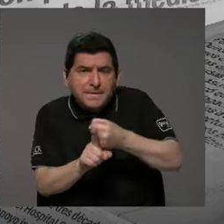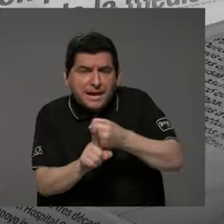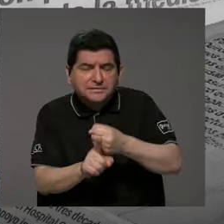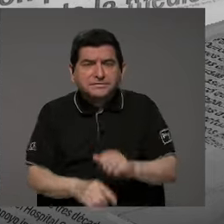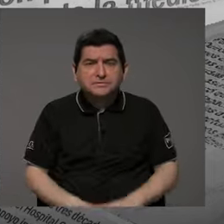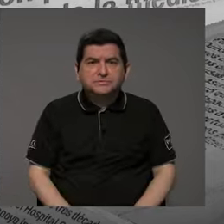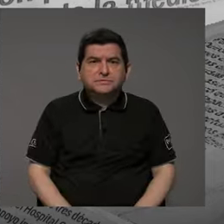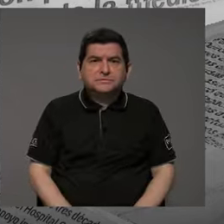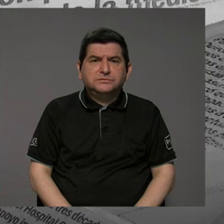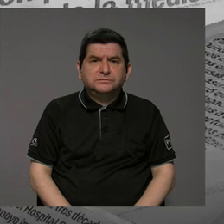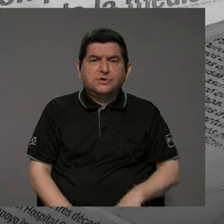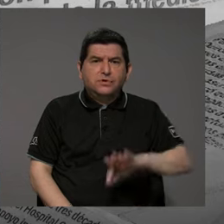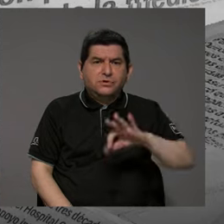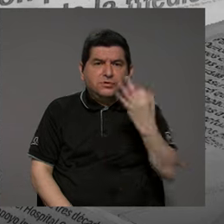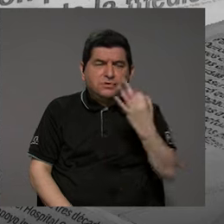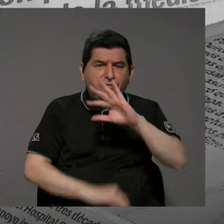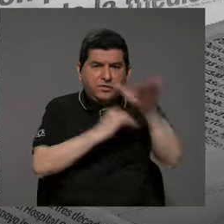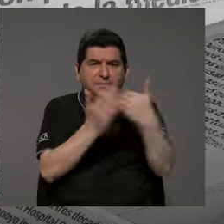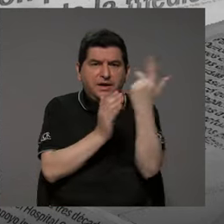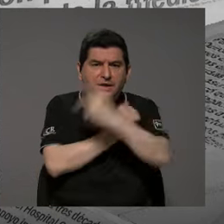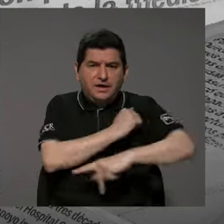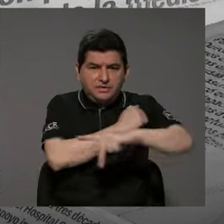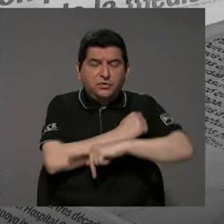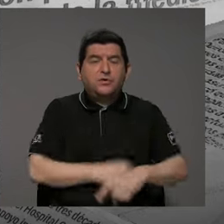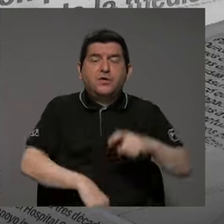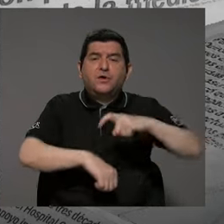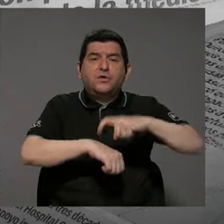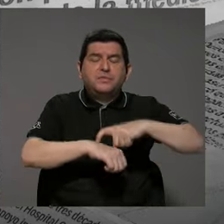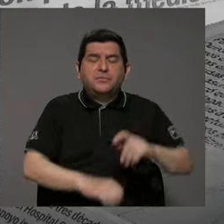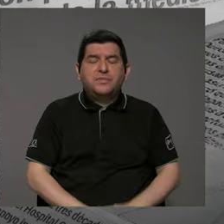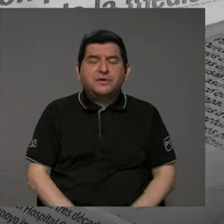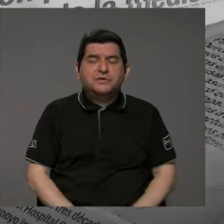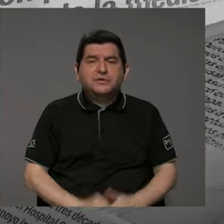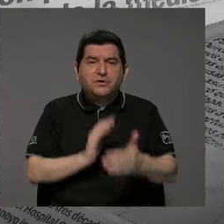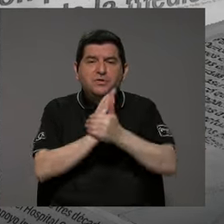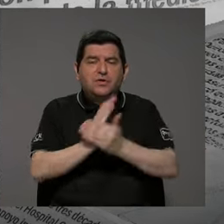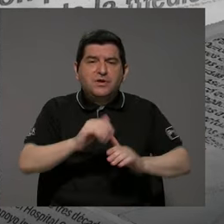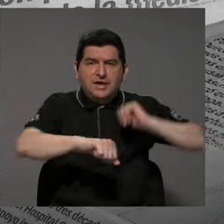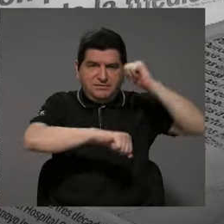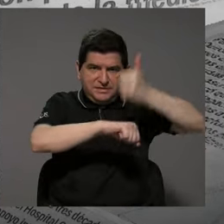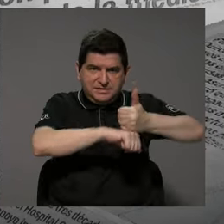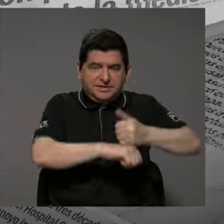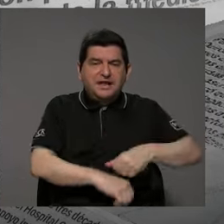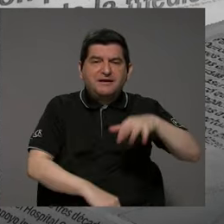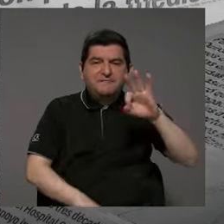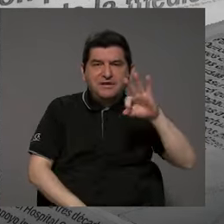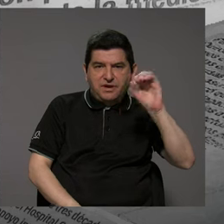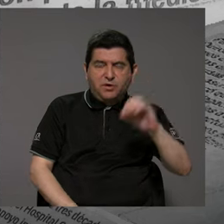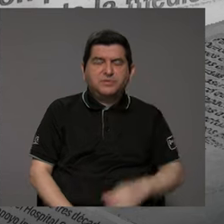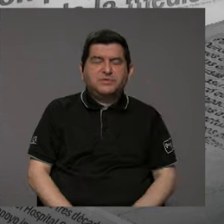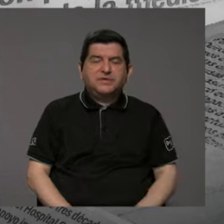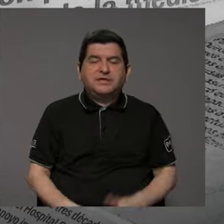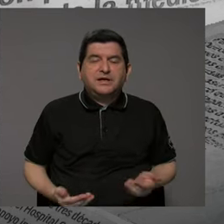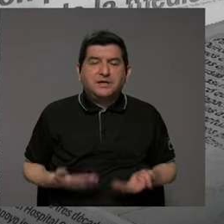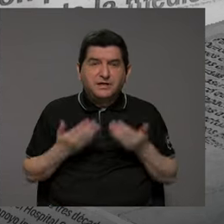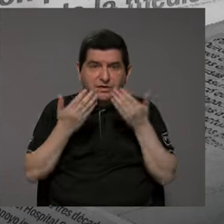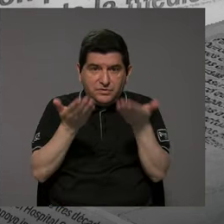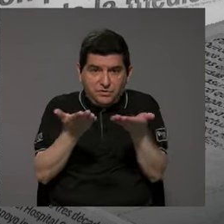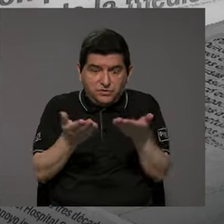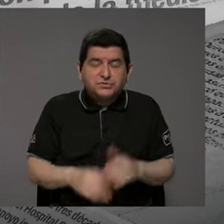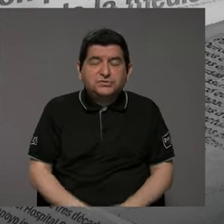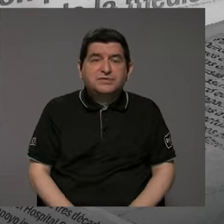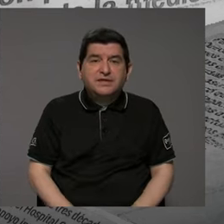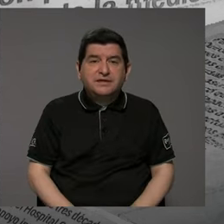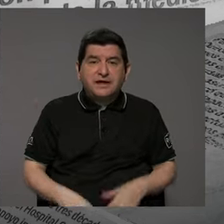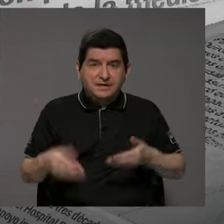impactar de frontera a frontera. Fue un aumento en la capacidad instalada de fibra óptica que ha sido por parte de los oferentes en el contexto de la pandemia, que